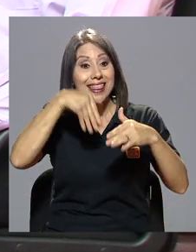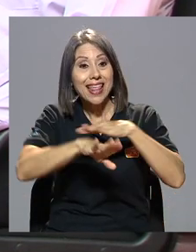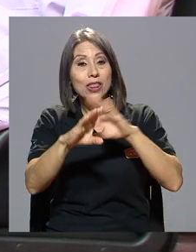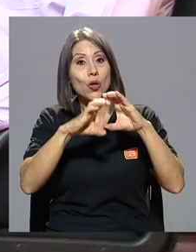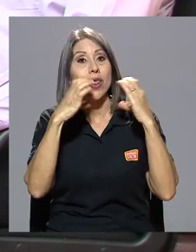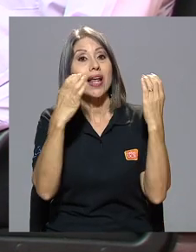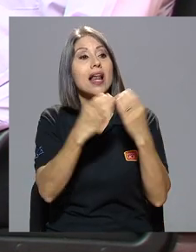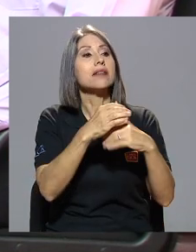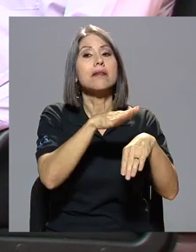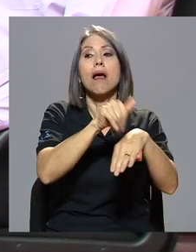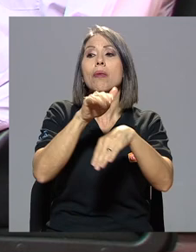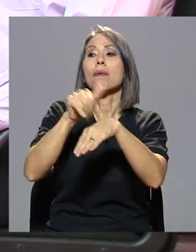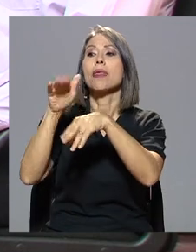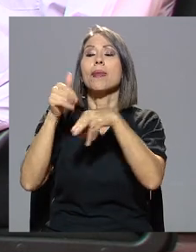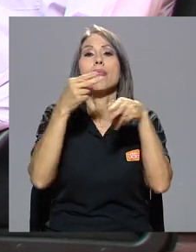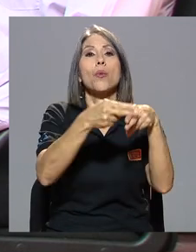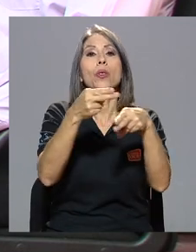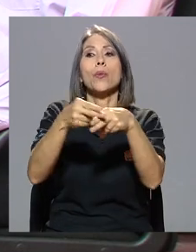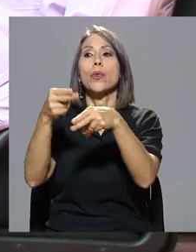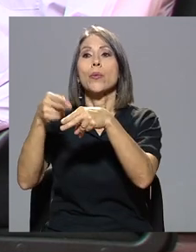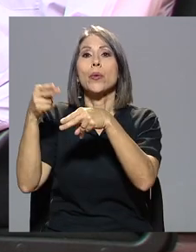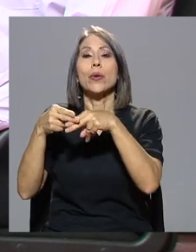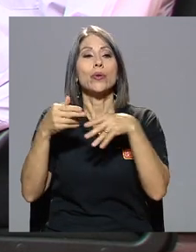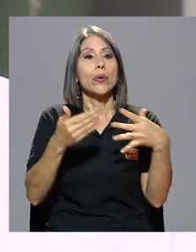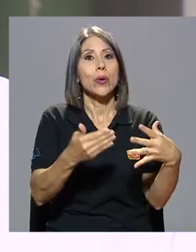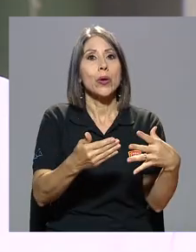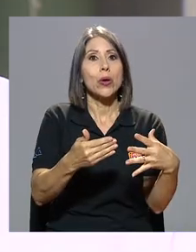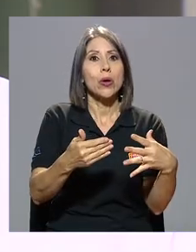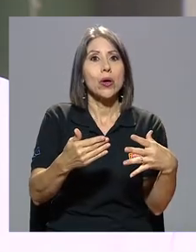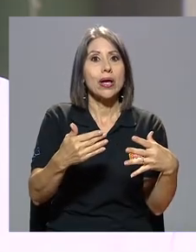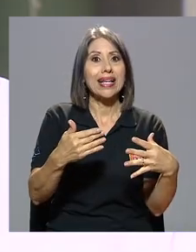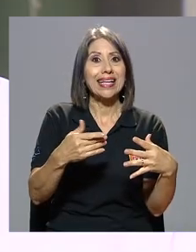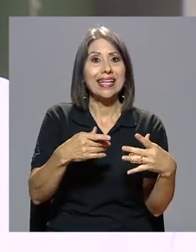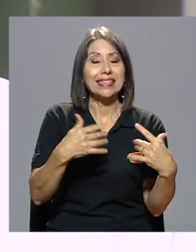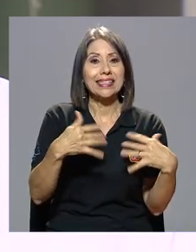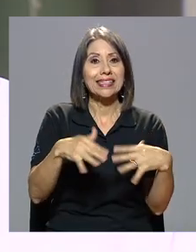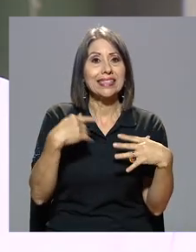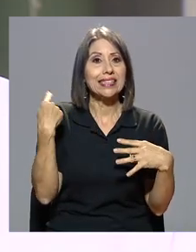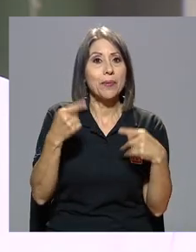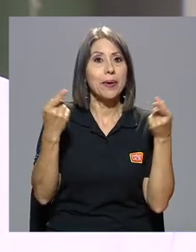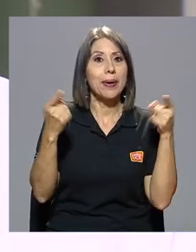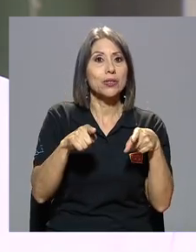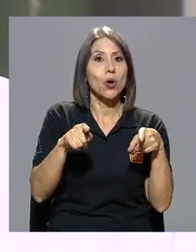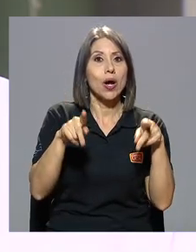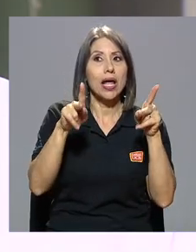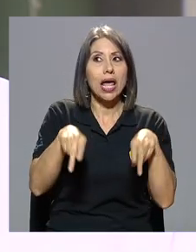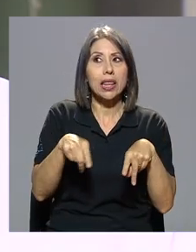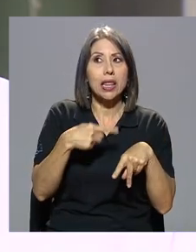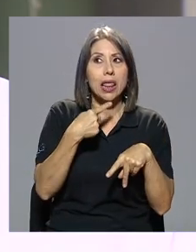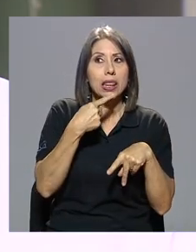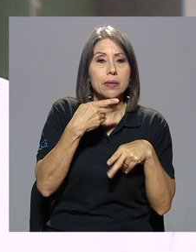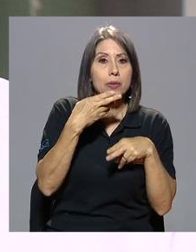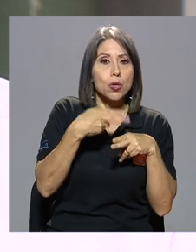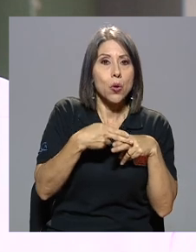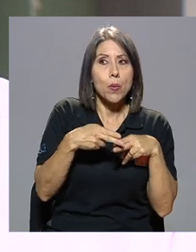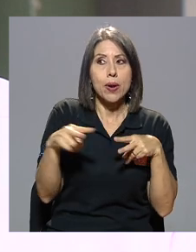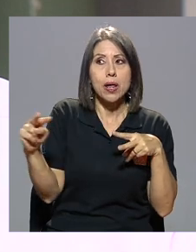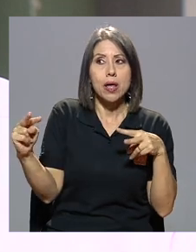lista en clases y eso después me pasó siempre. Desde que pasaban listas, eran miradas,